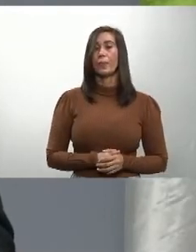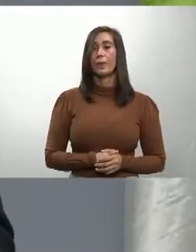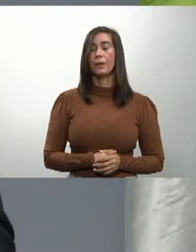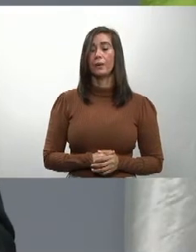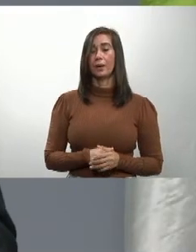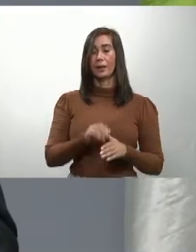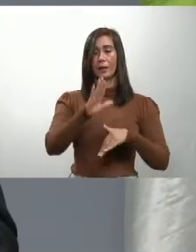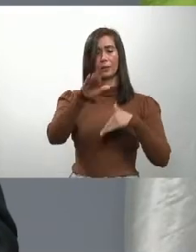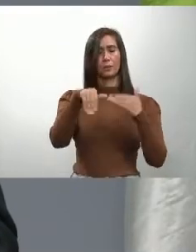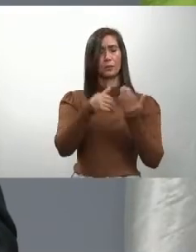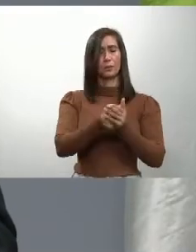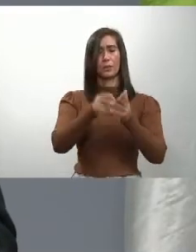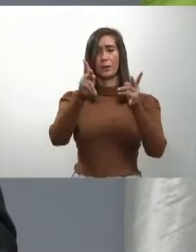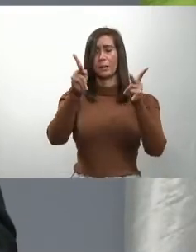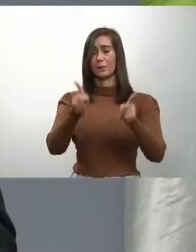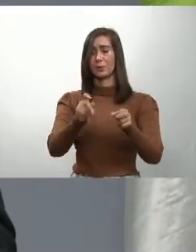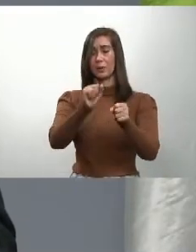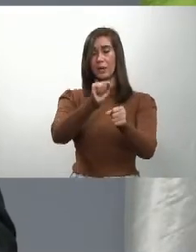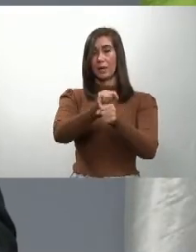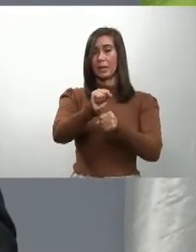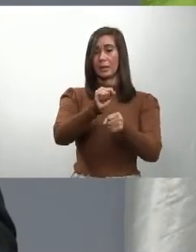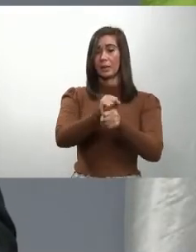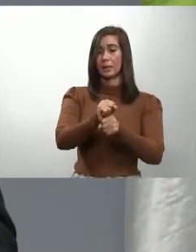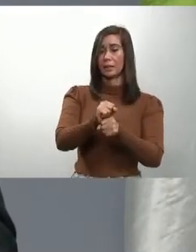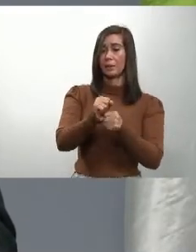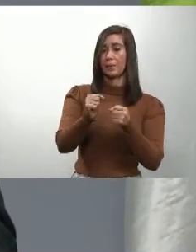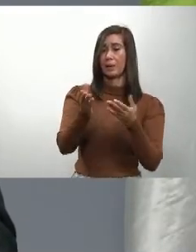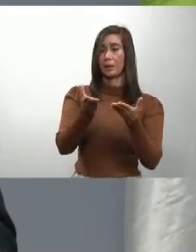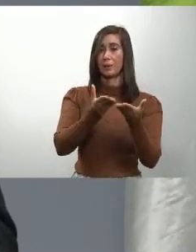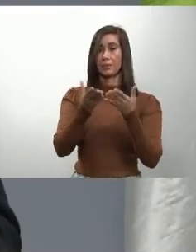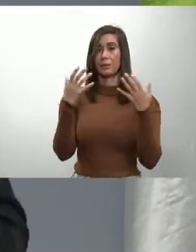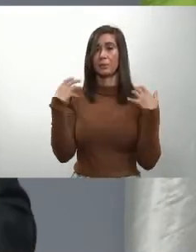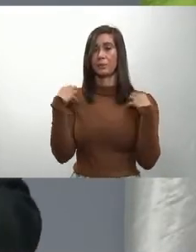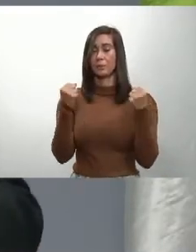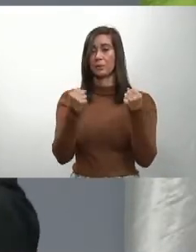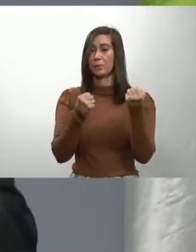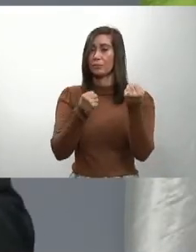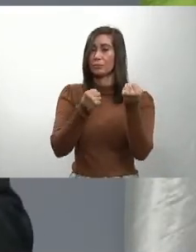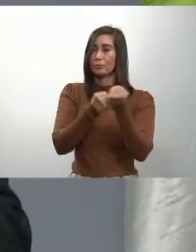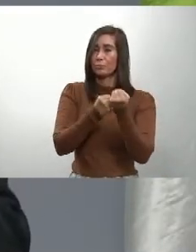sector salud, nuestras felicitaciones y apoyo.